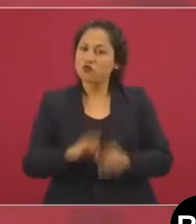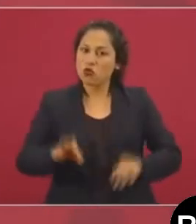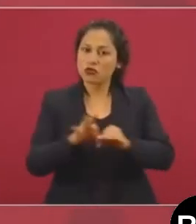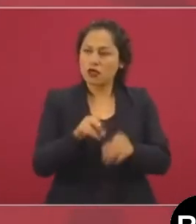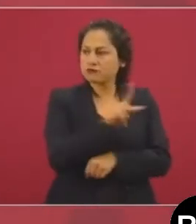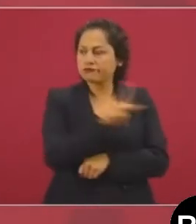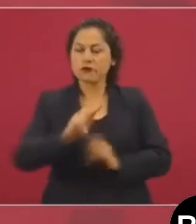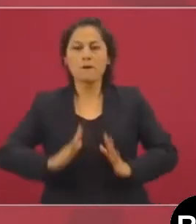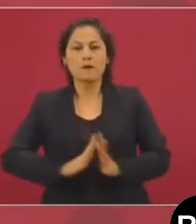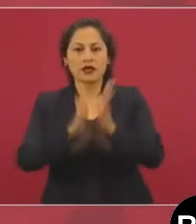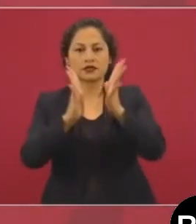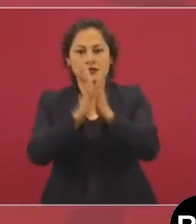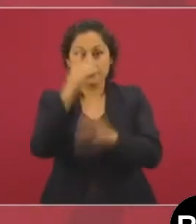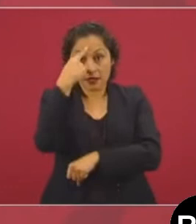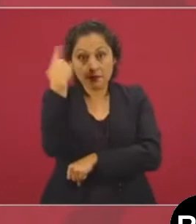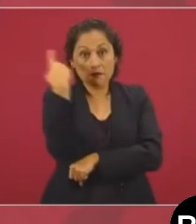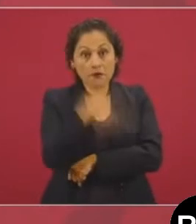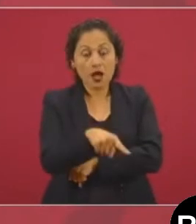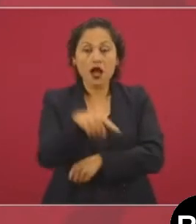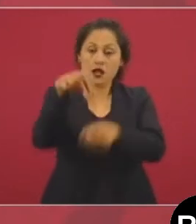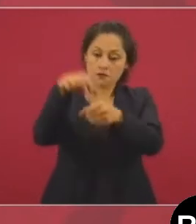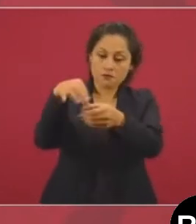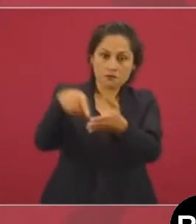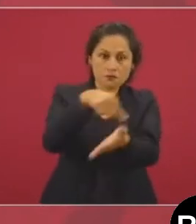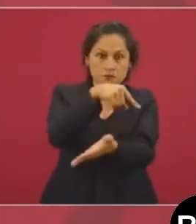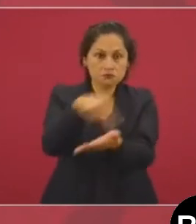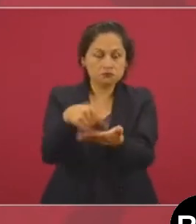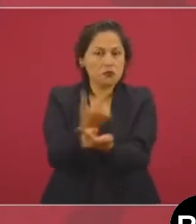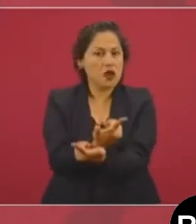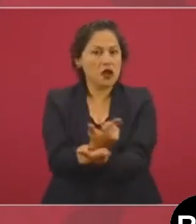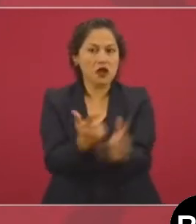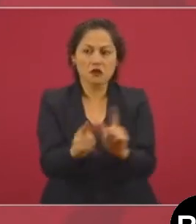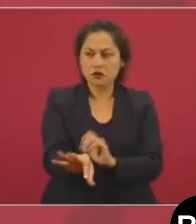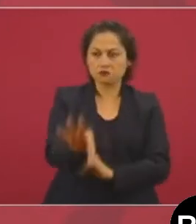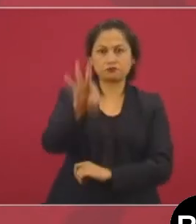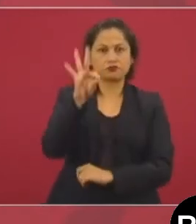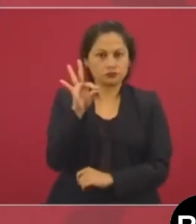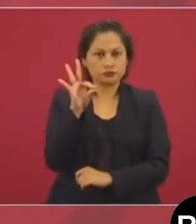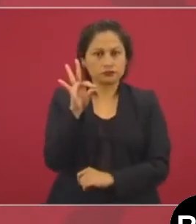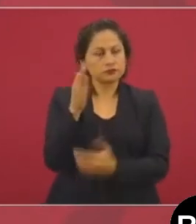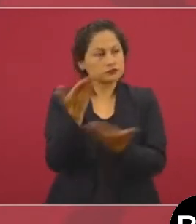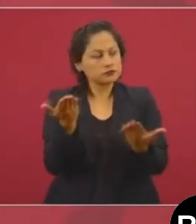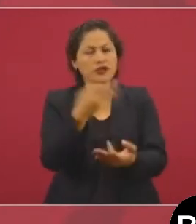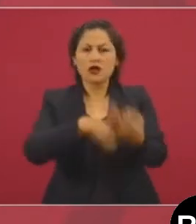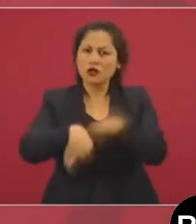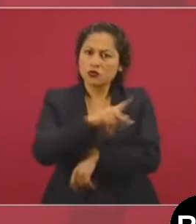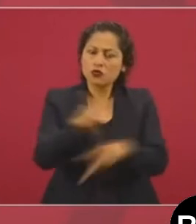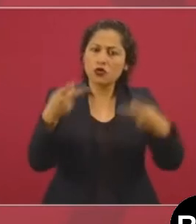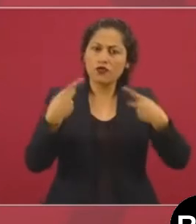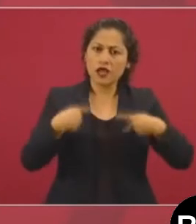que los ciudadanos participen y que